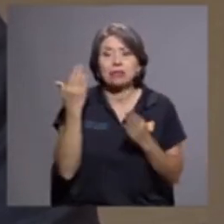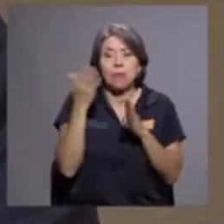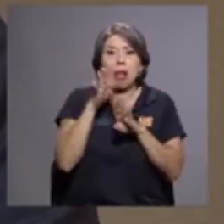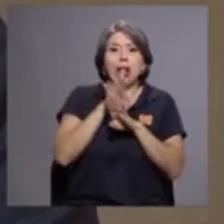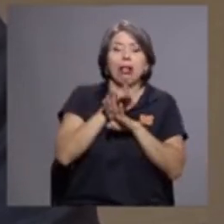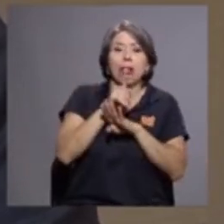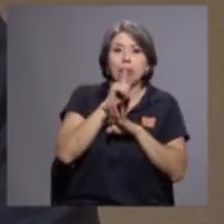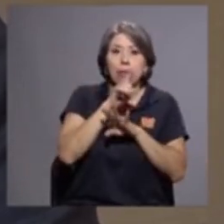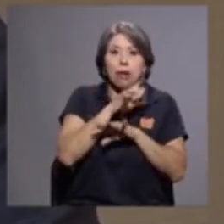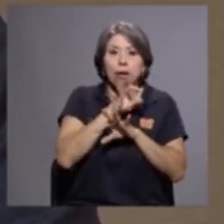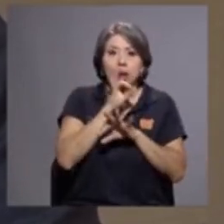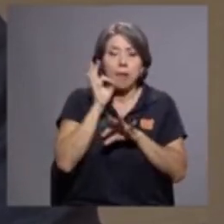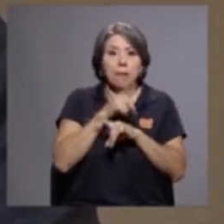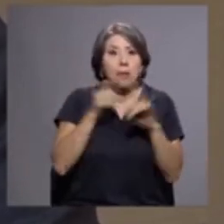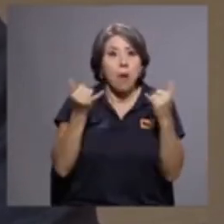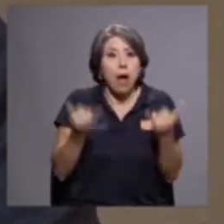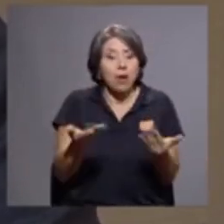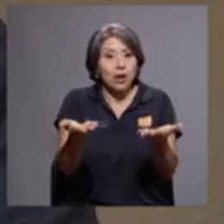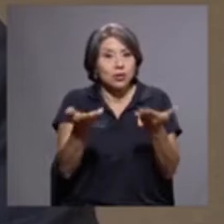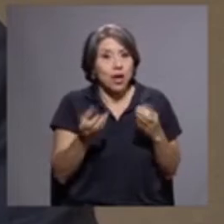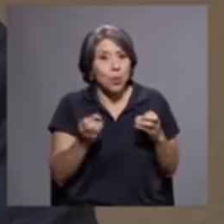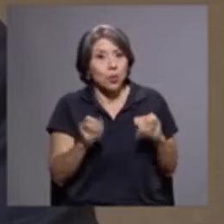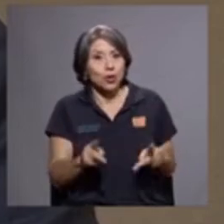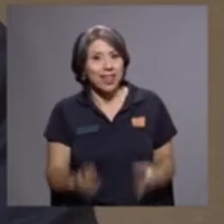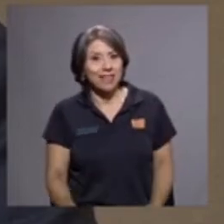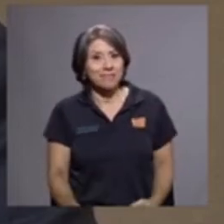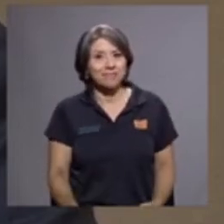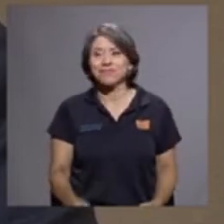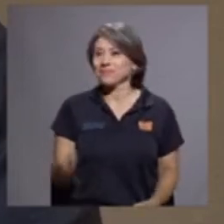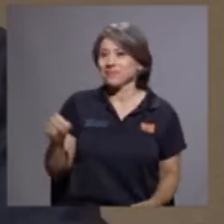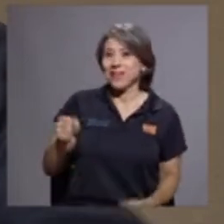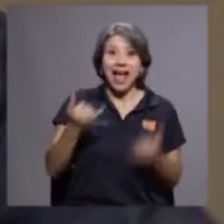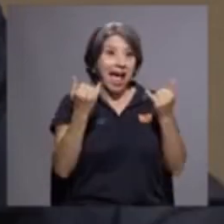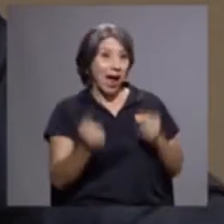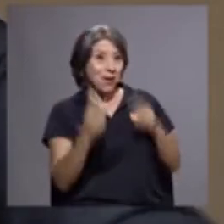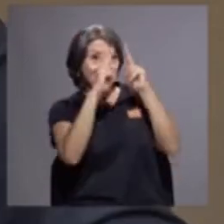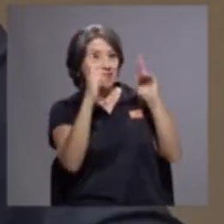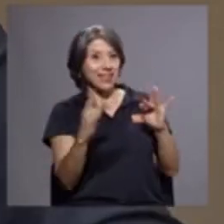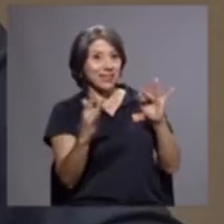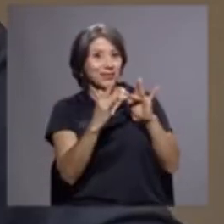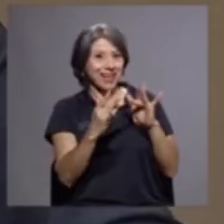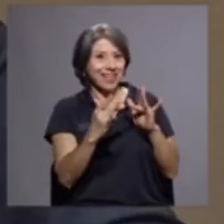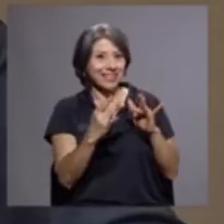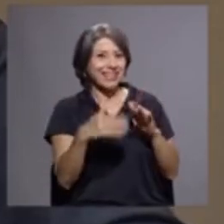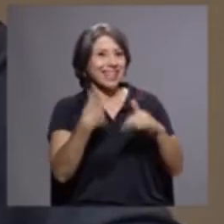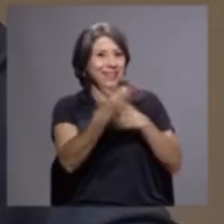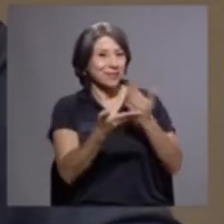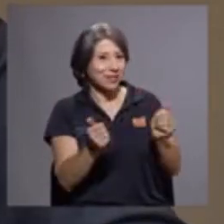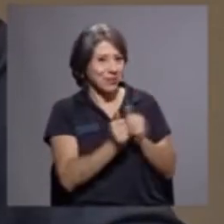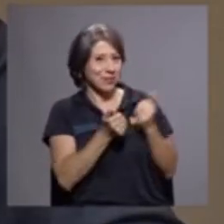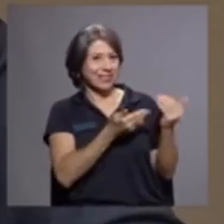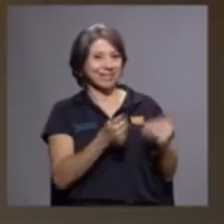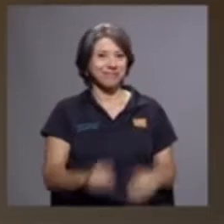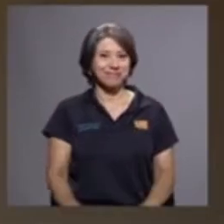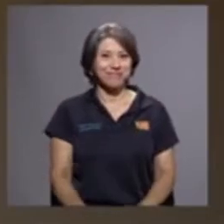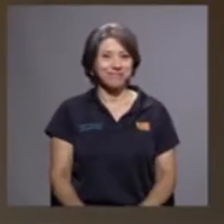nos brindan esa oportunidad. Por supuesto, Vamos a nuestras redes sociales un momentito, Marlon, vamos a volver con nuestra decana. Adelante.